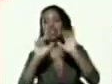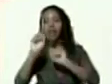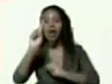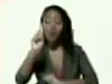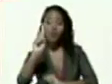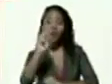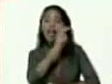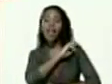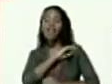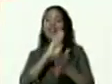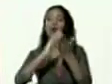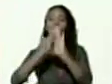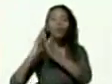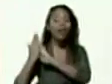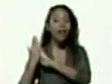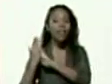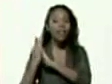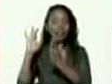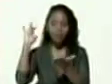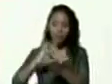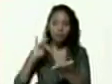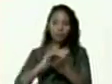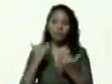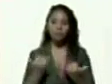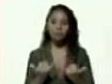comunidades presentes